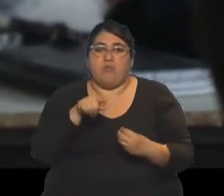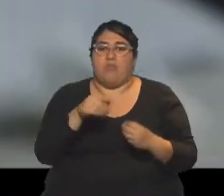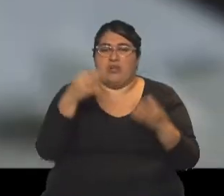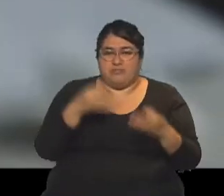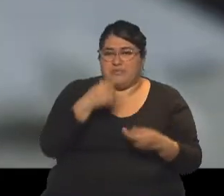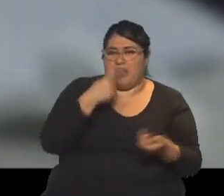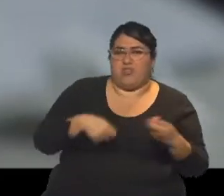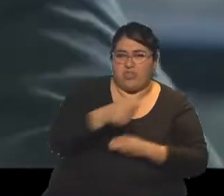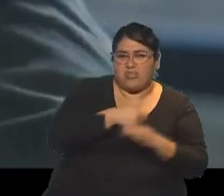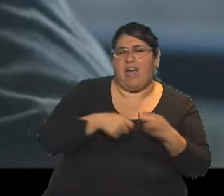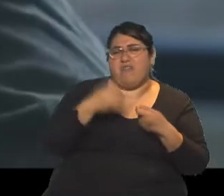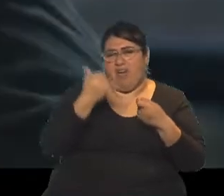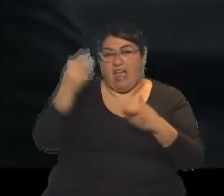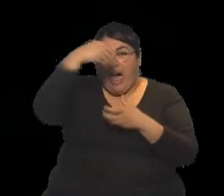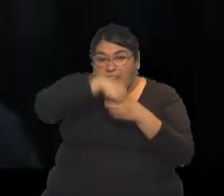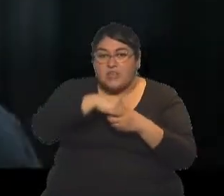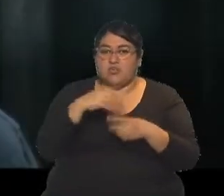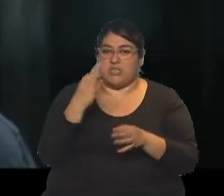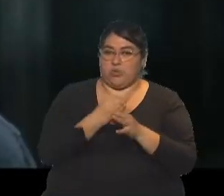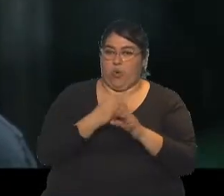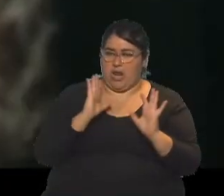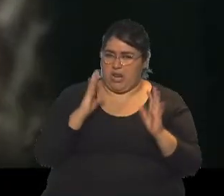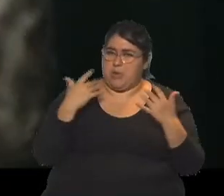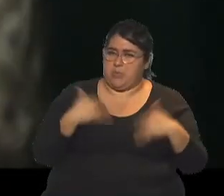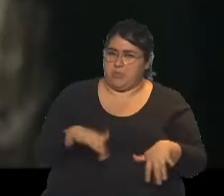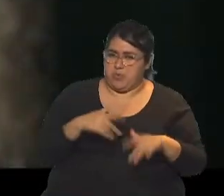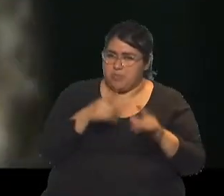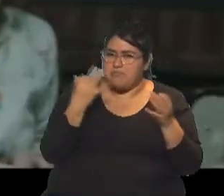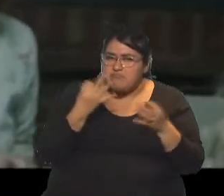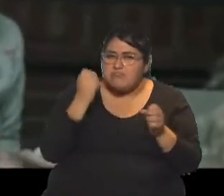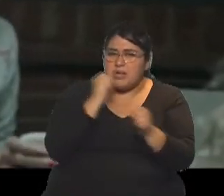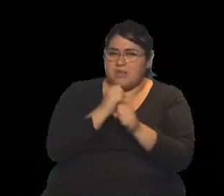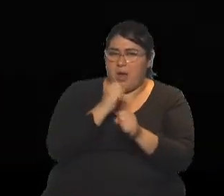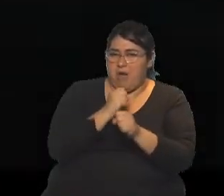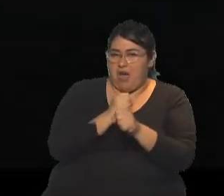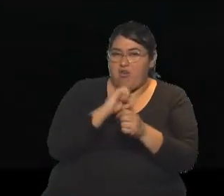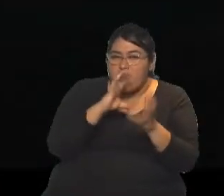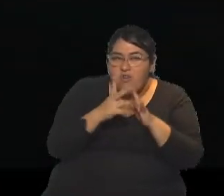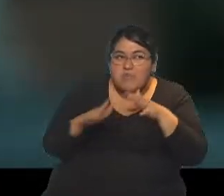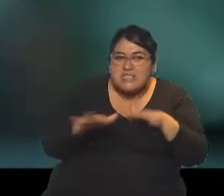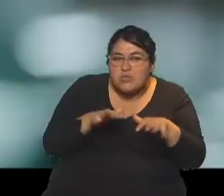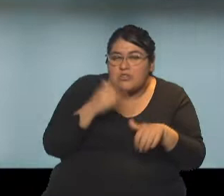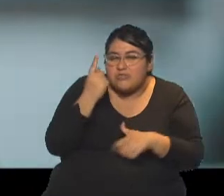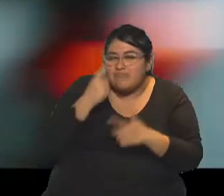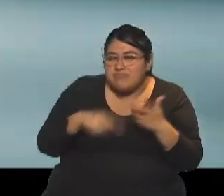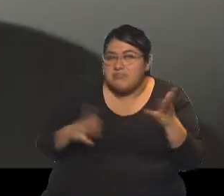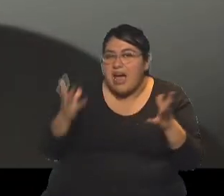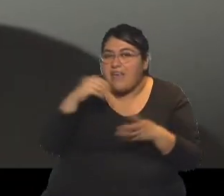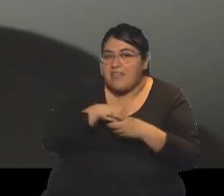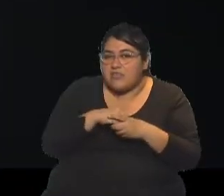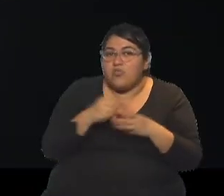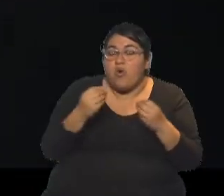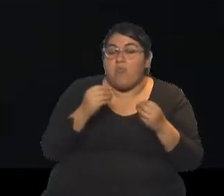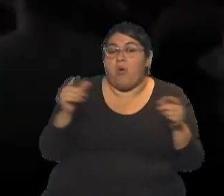narcotráfico, por las drogas, adentro de la escuela. Es muy brillante el trabajo que hizo de la conjunción que hace Lerman de atravesar una